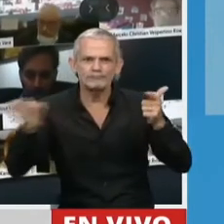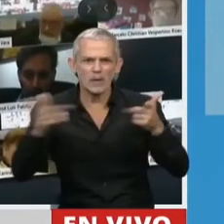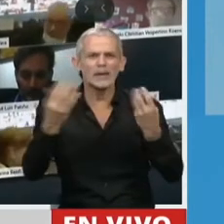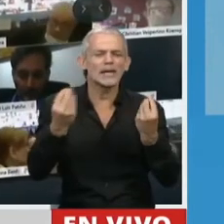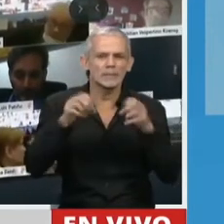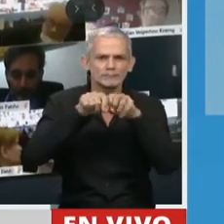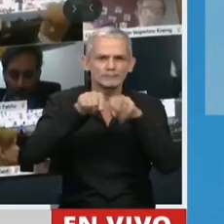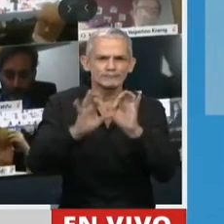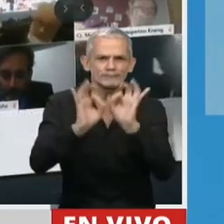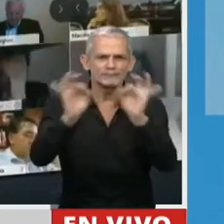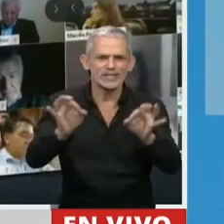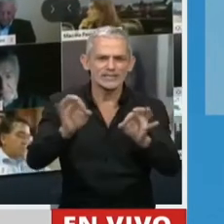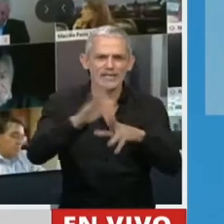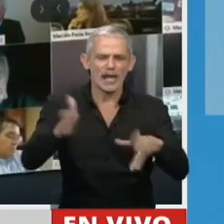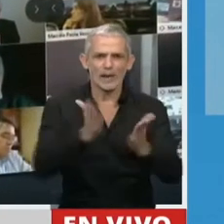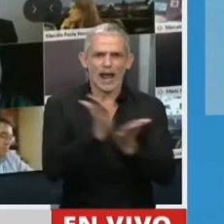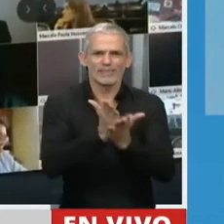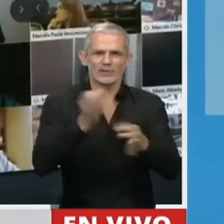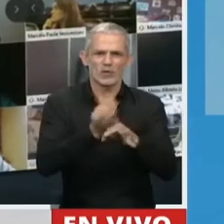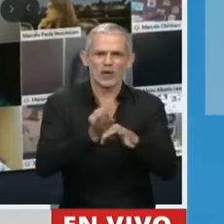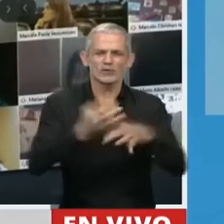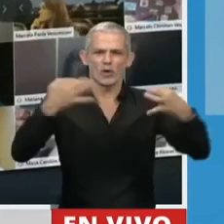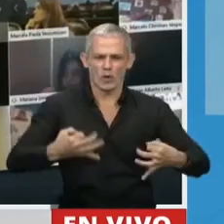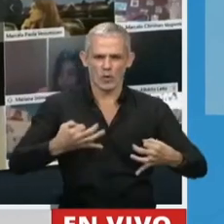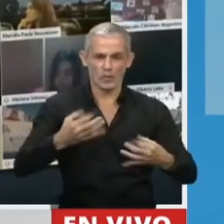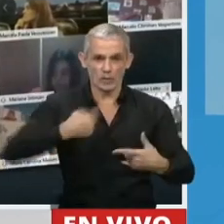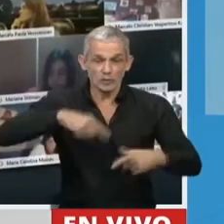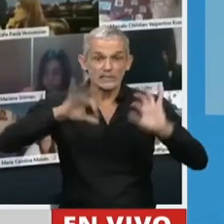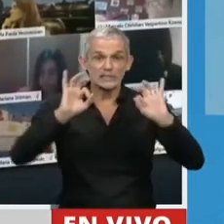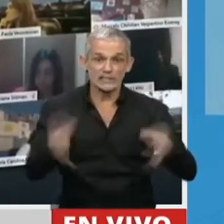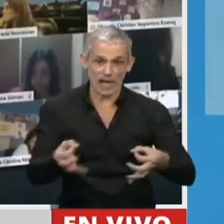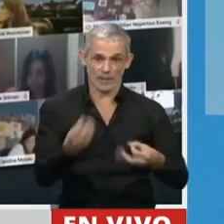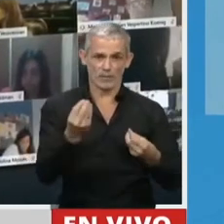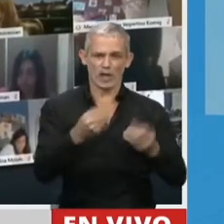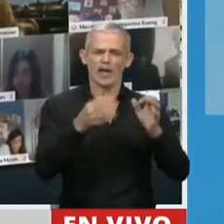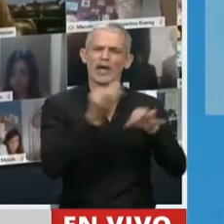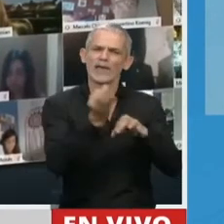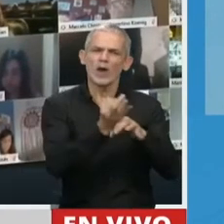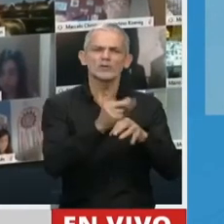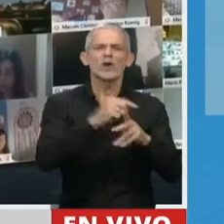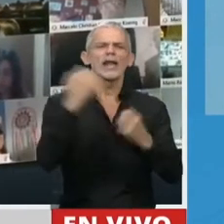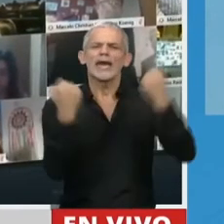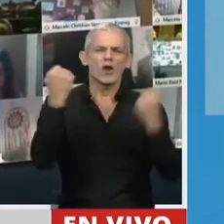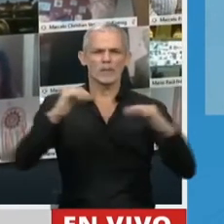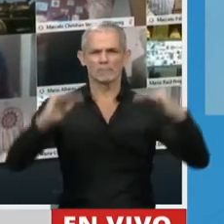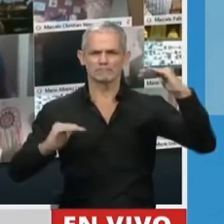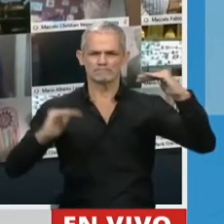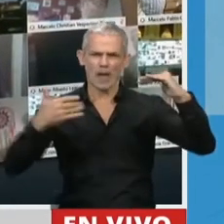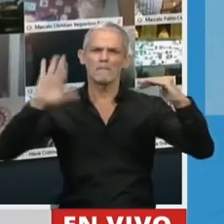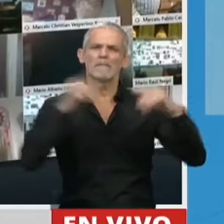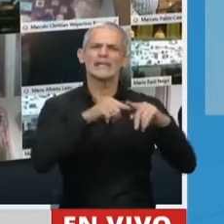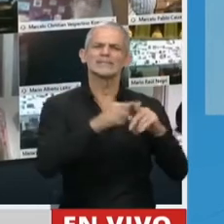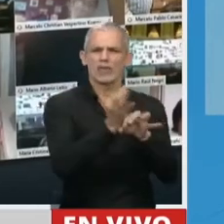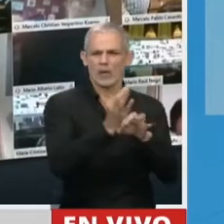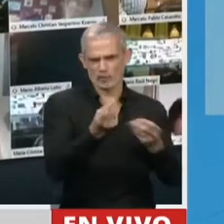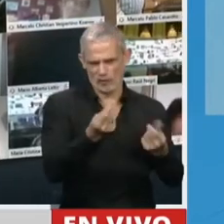llegar, para hacer efectivo ese deber. Y lo hicimos consciente que la educación y además de la economía y de otros aspectos de